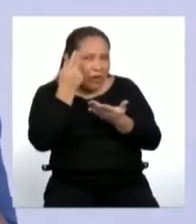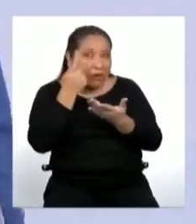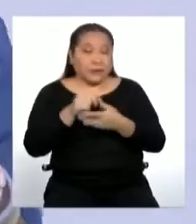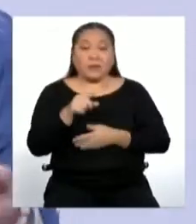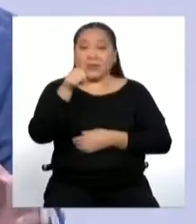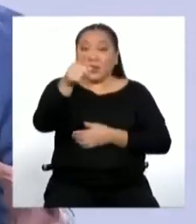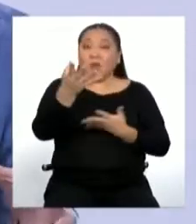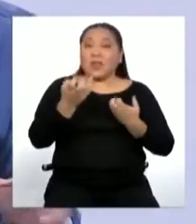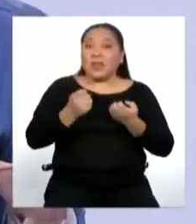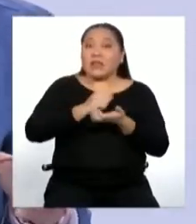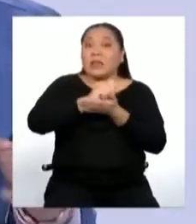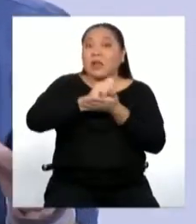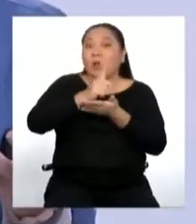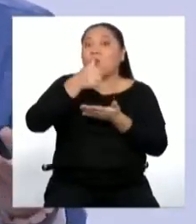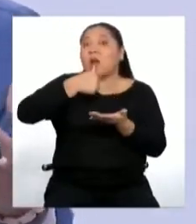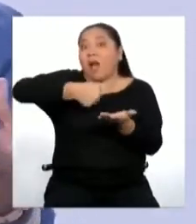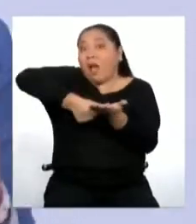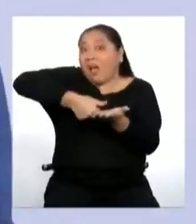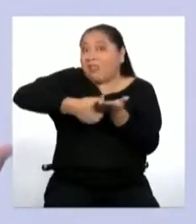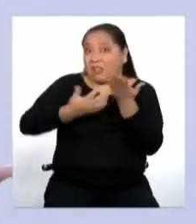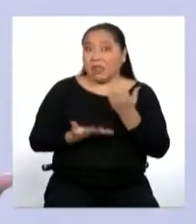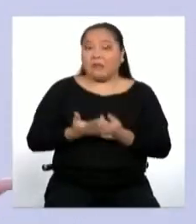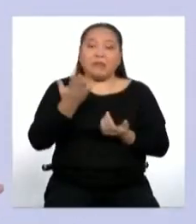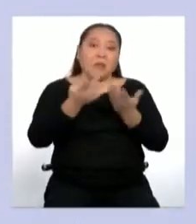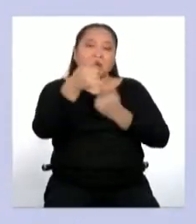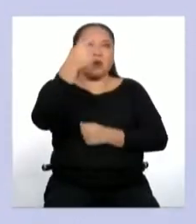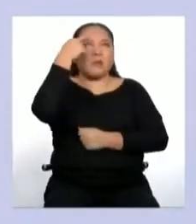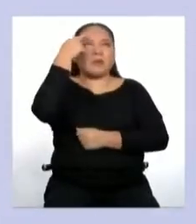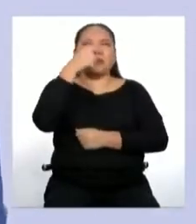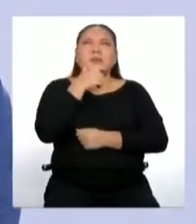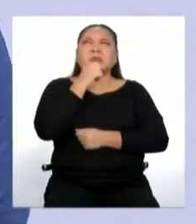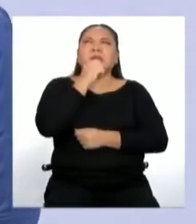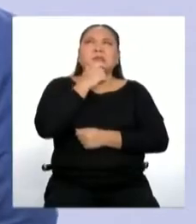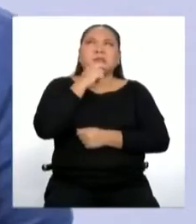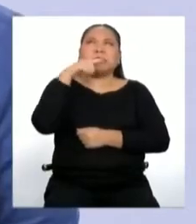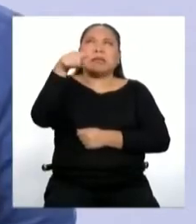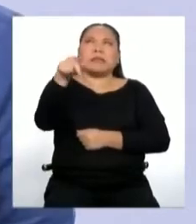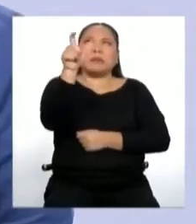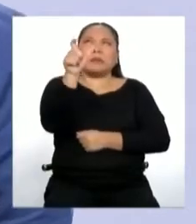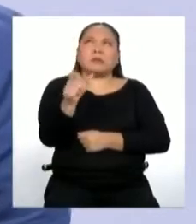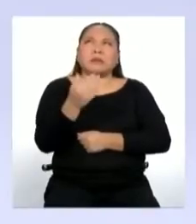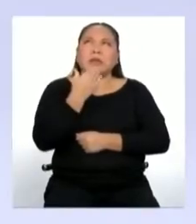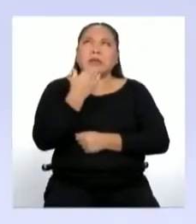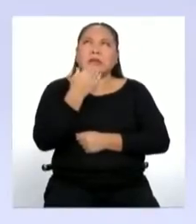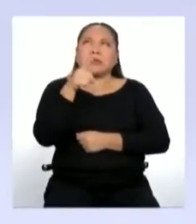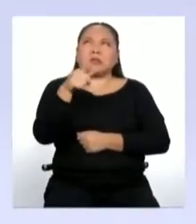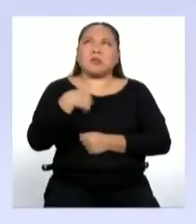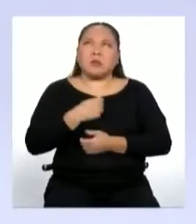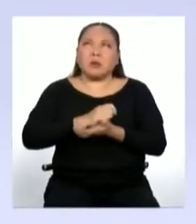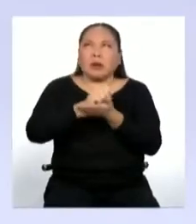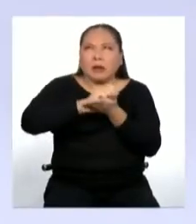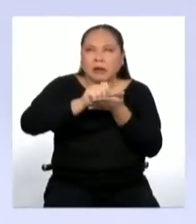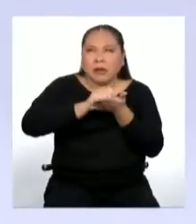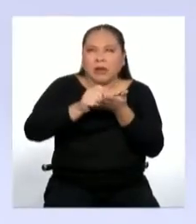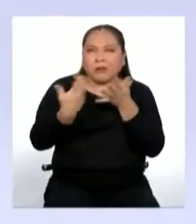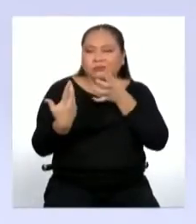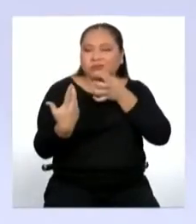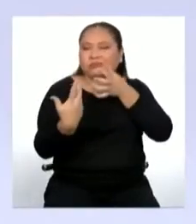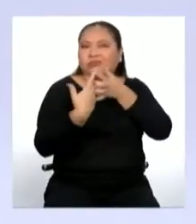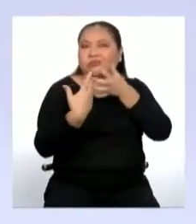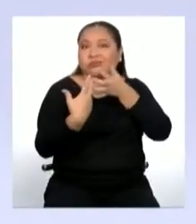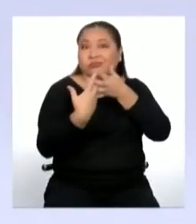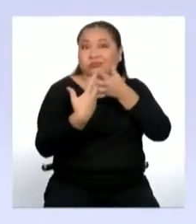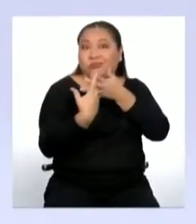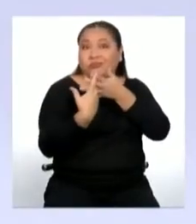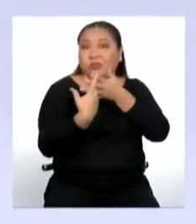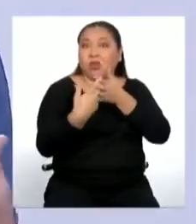has querido escribir una carta, quizá te ha pasado también que te has puesto a pensar en la persona a la que le ibas a escribir, en la relación, en el asunto que